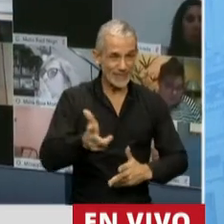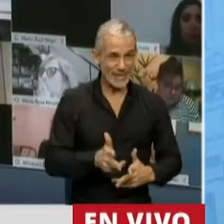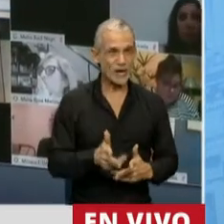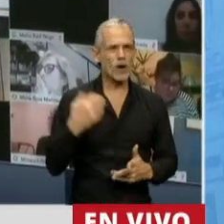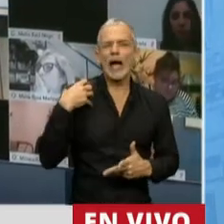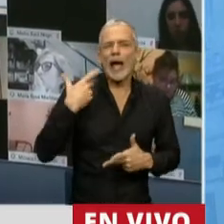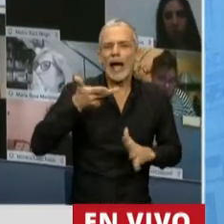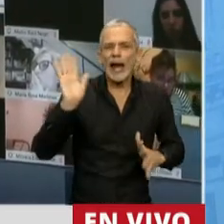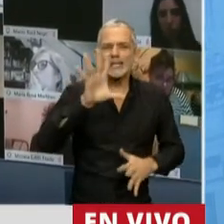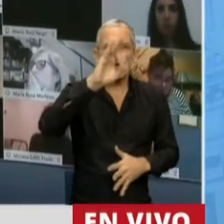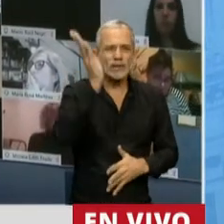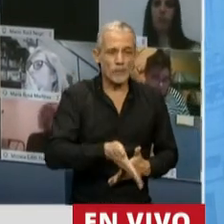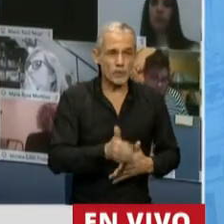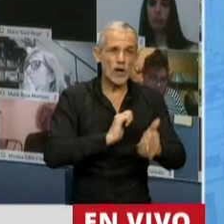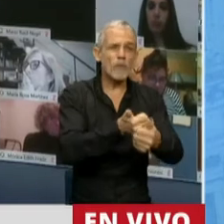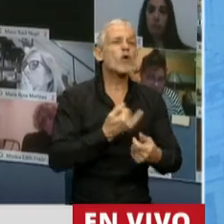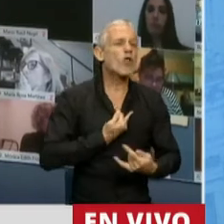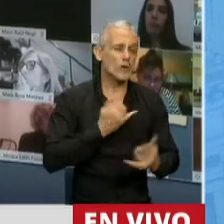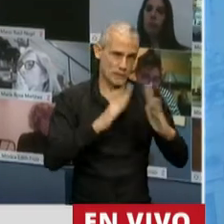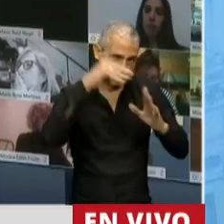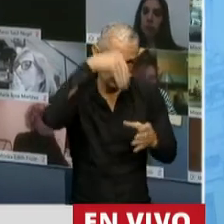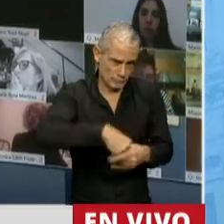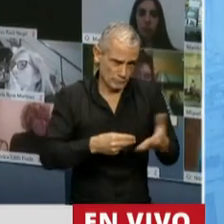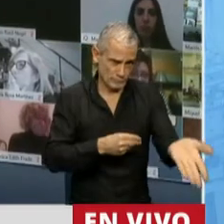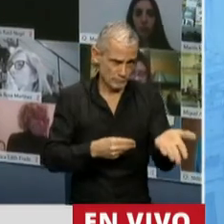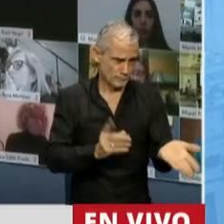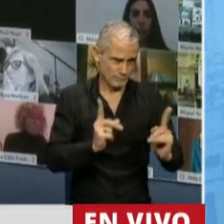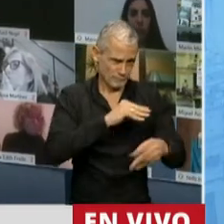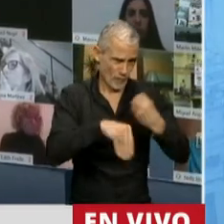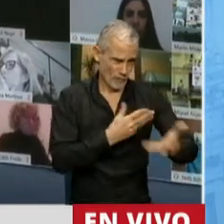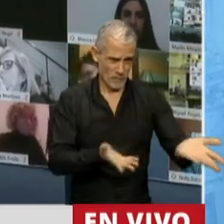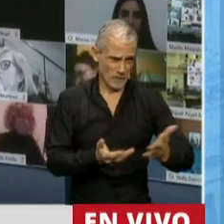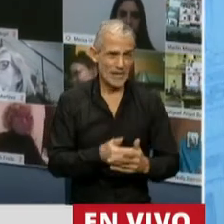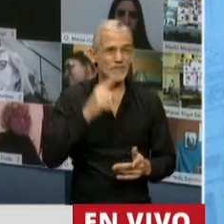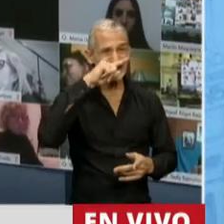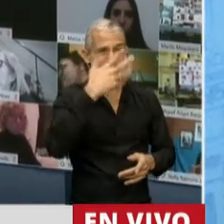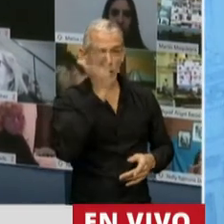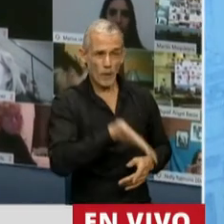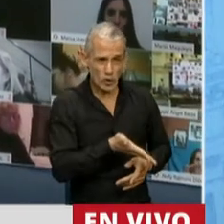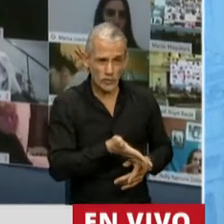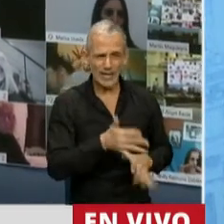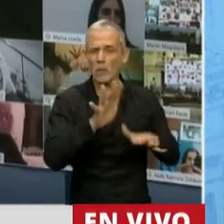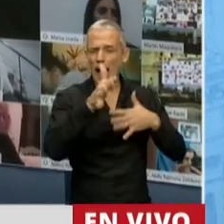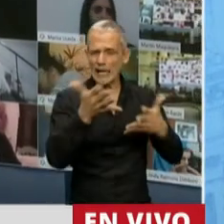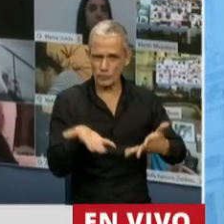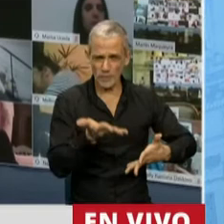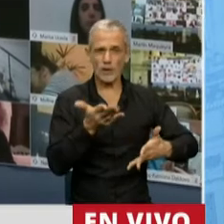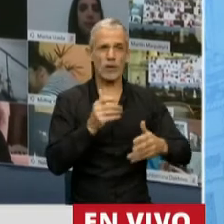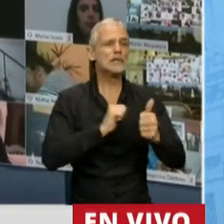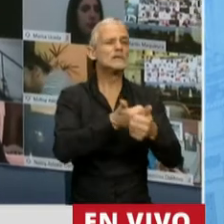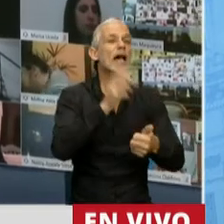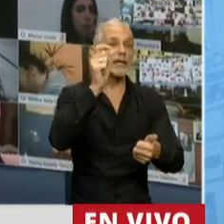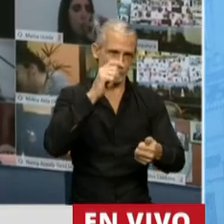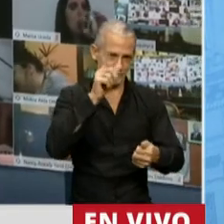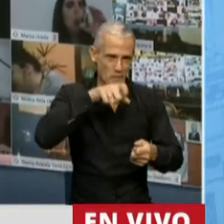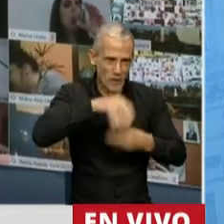en general la mitad de los abusos suceden en el hogar de los niños, niñas y adolescentes y que el 75% aproximadamente de los abusadores son